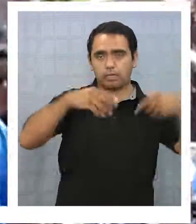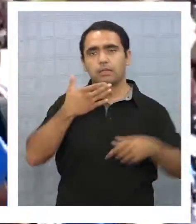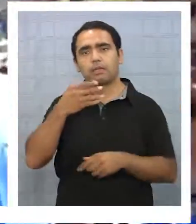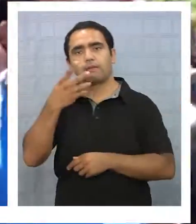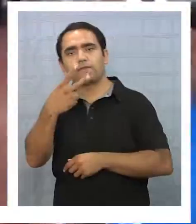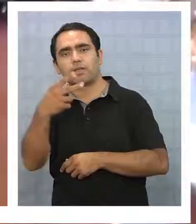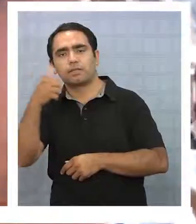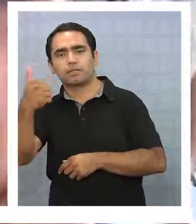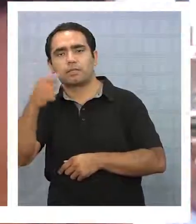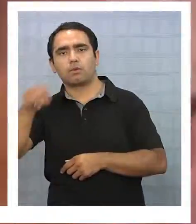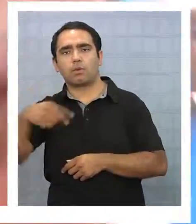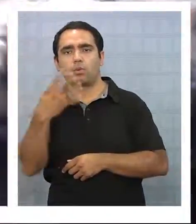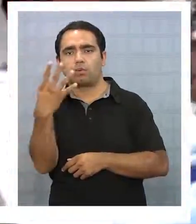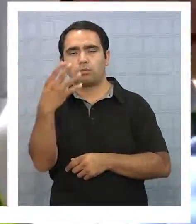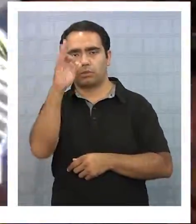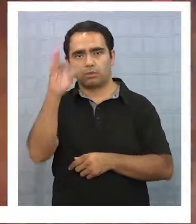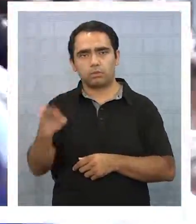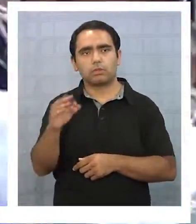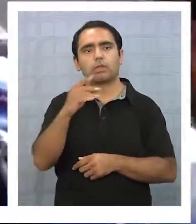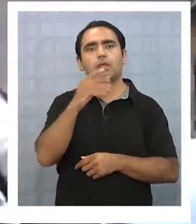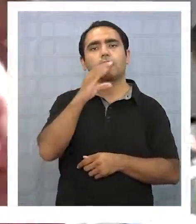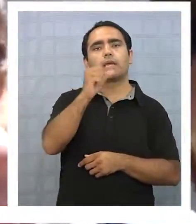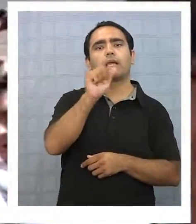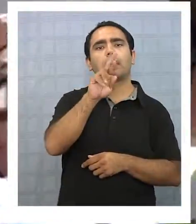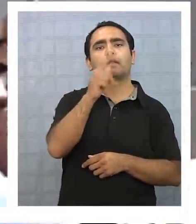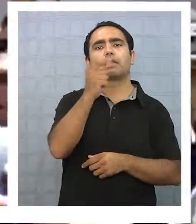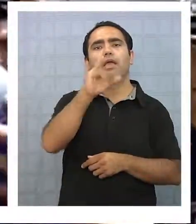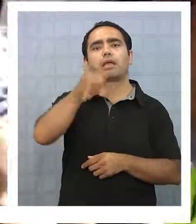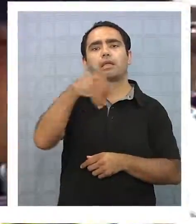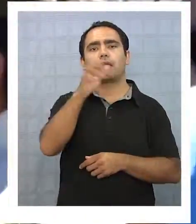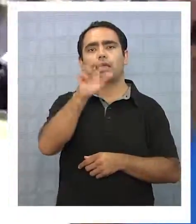,4% en Cartagena. ¡Gracias!